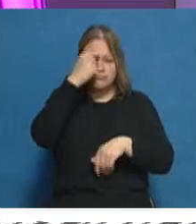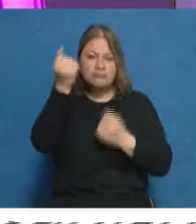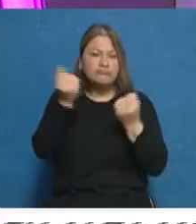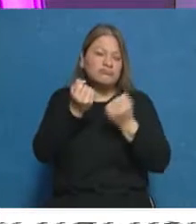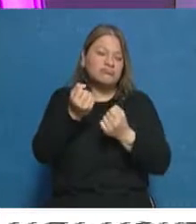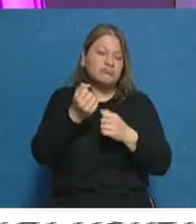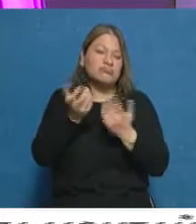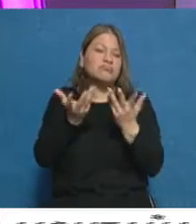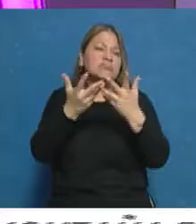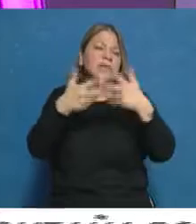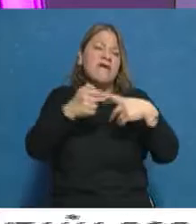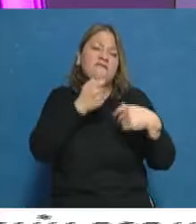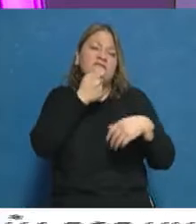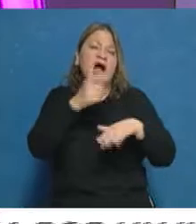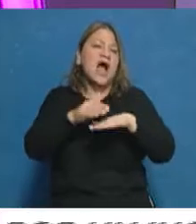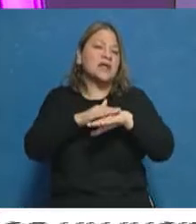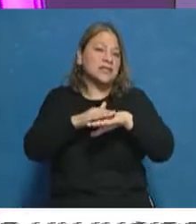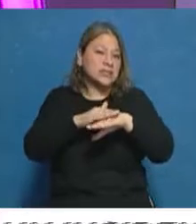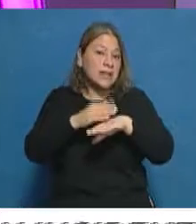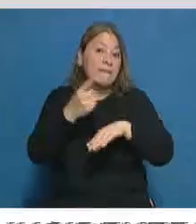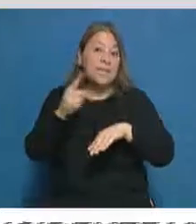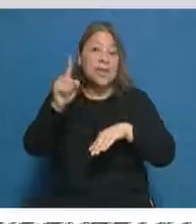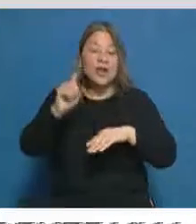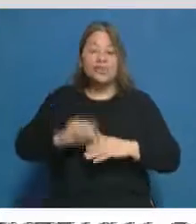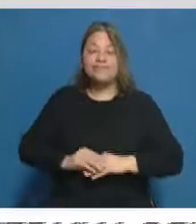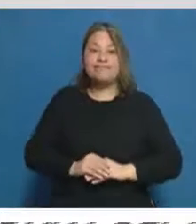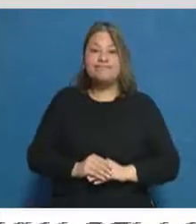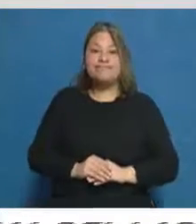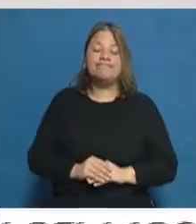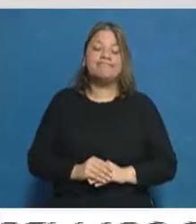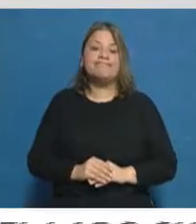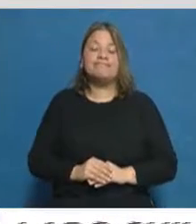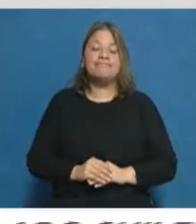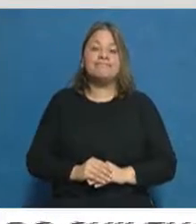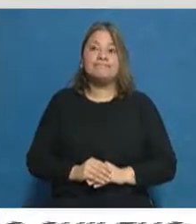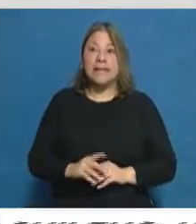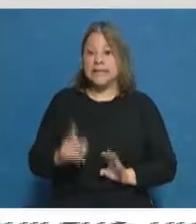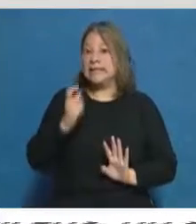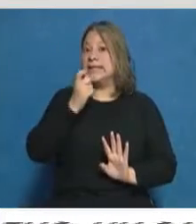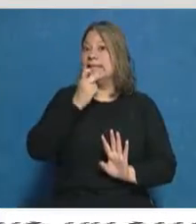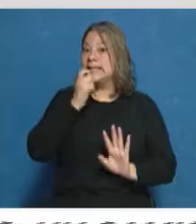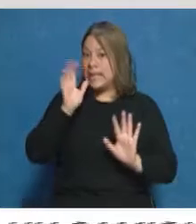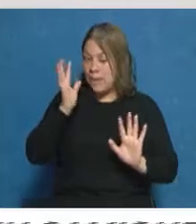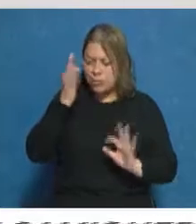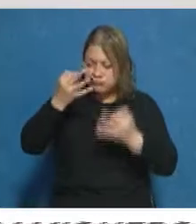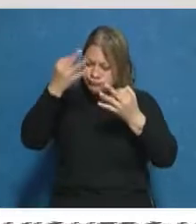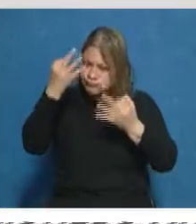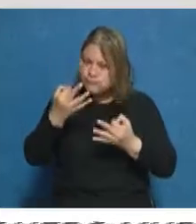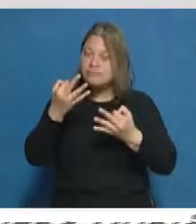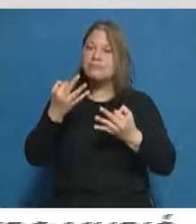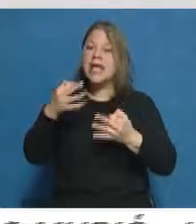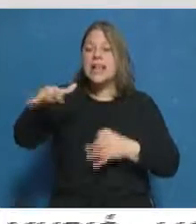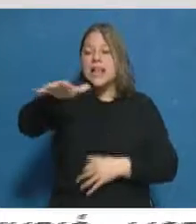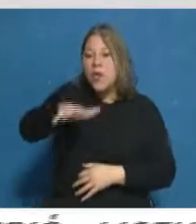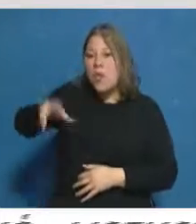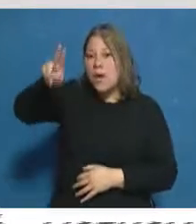sencillo el procedimiento. Pero este ejemplo es algo puntual el de